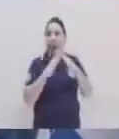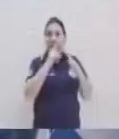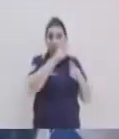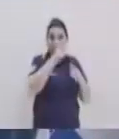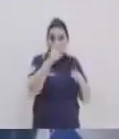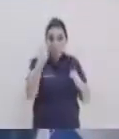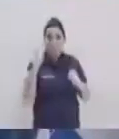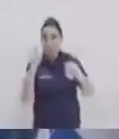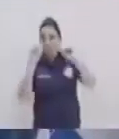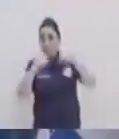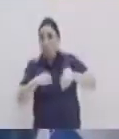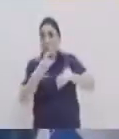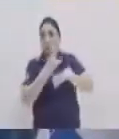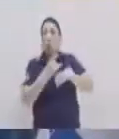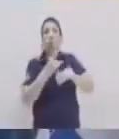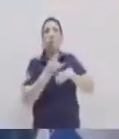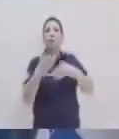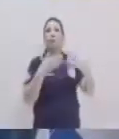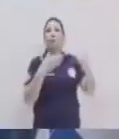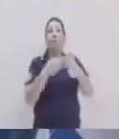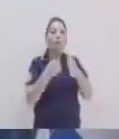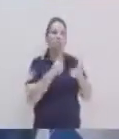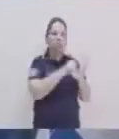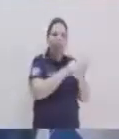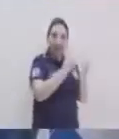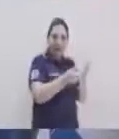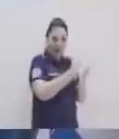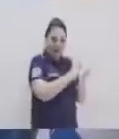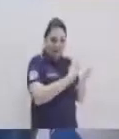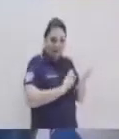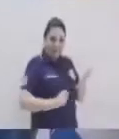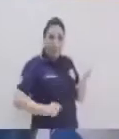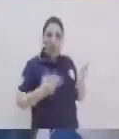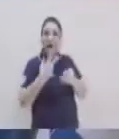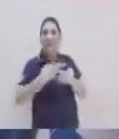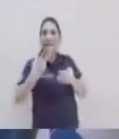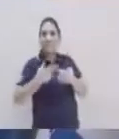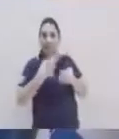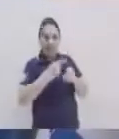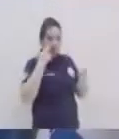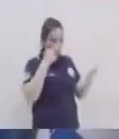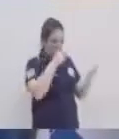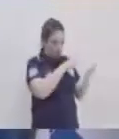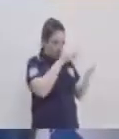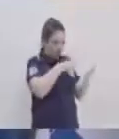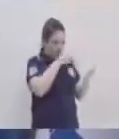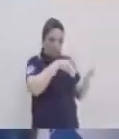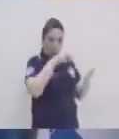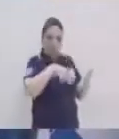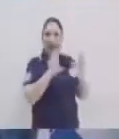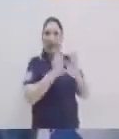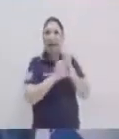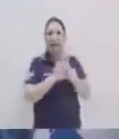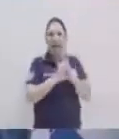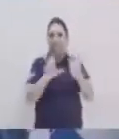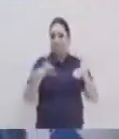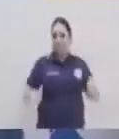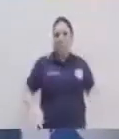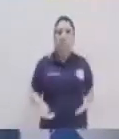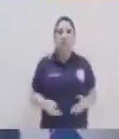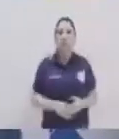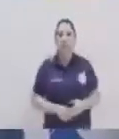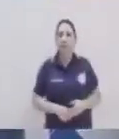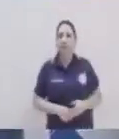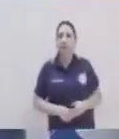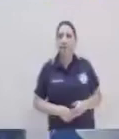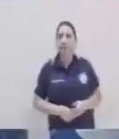les he dicho que pueden utilizar cualquier tipo de texto y que dentro de estos textos puedan ver qué es lo que están leyendo. Un ejemplo, vamos